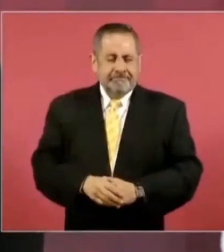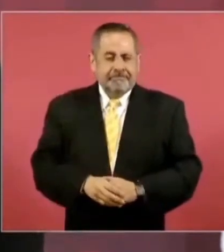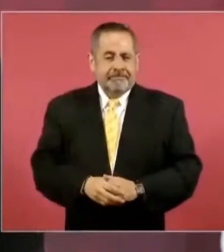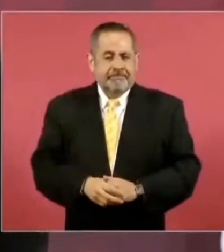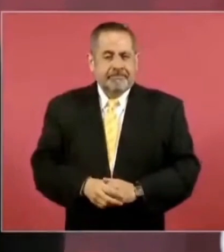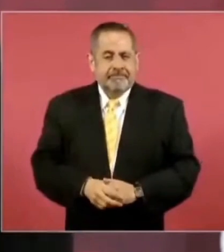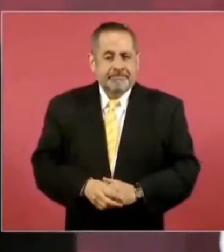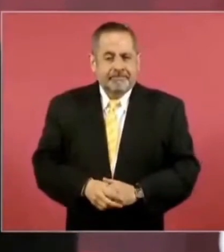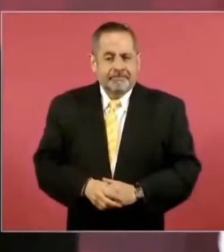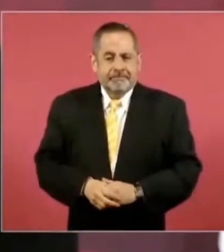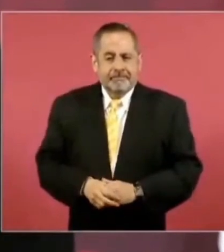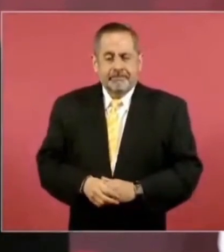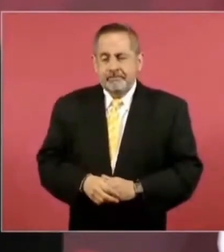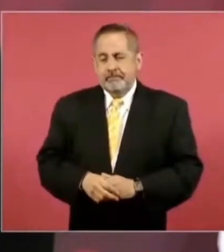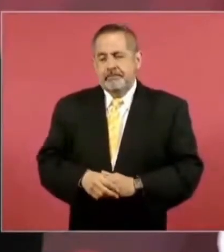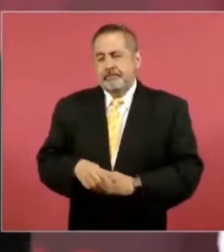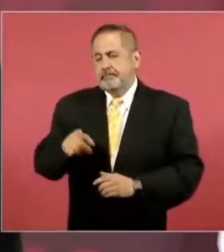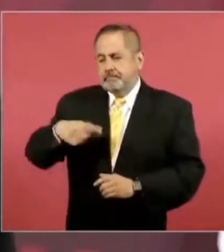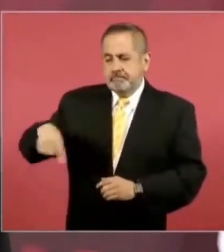y de su